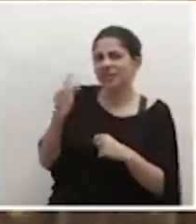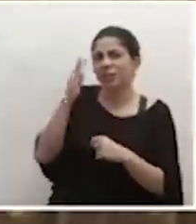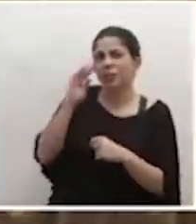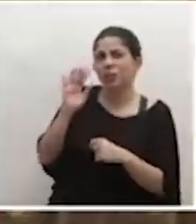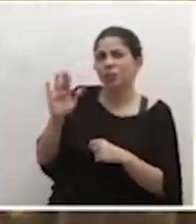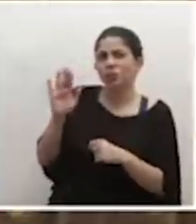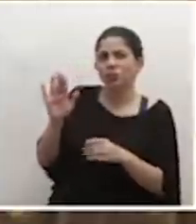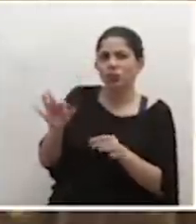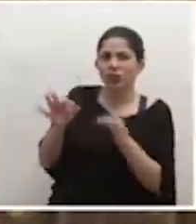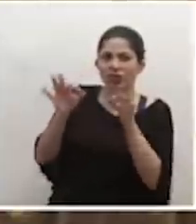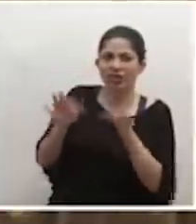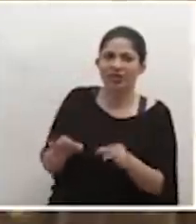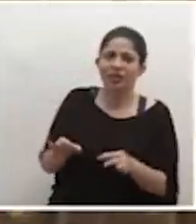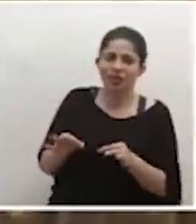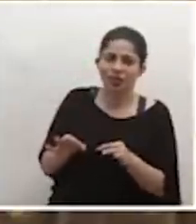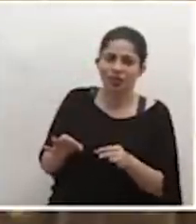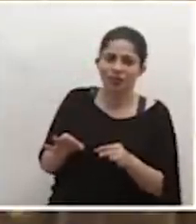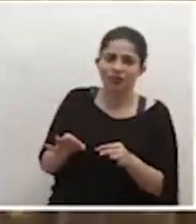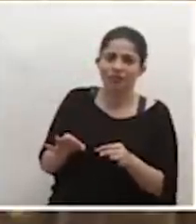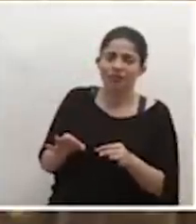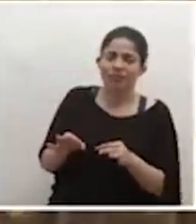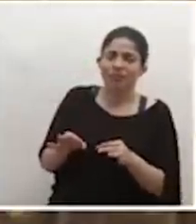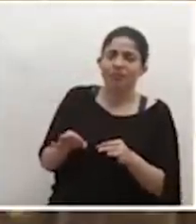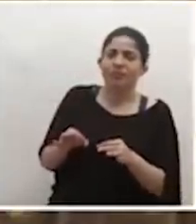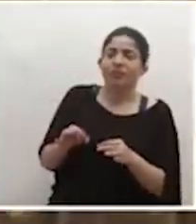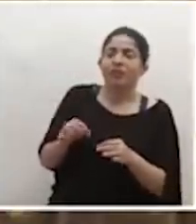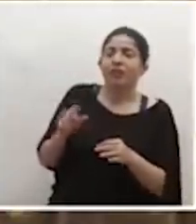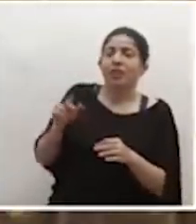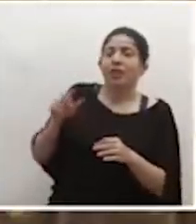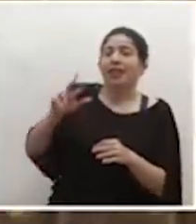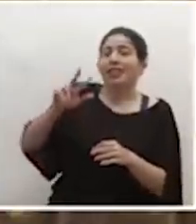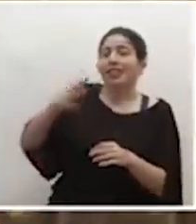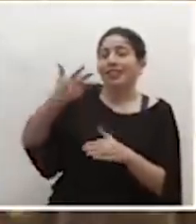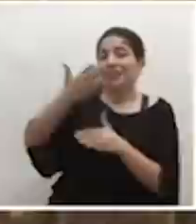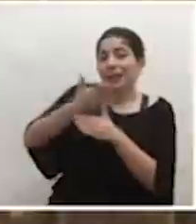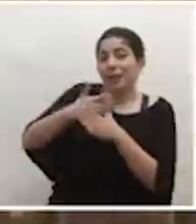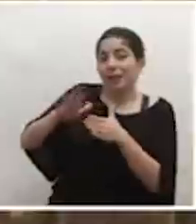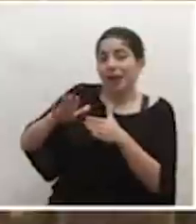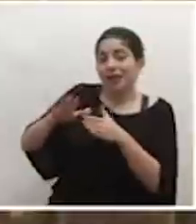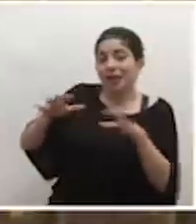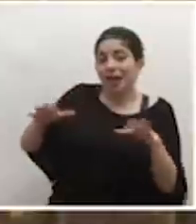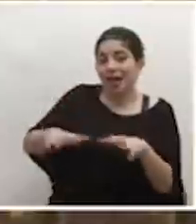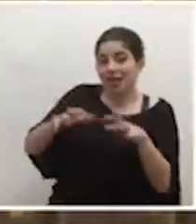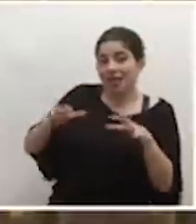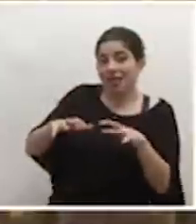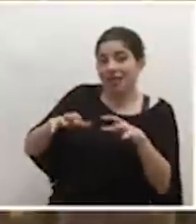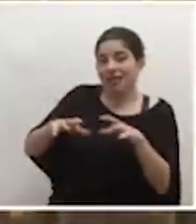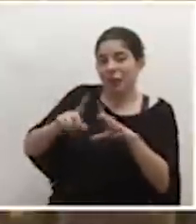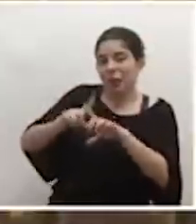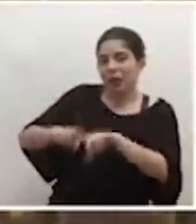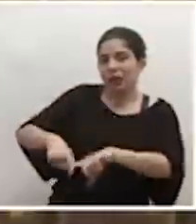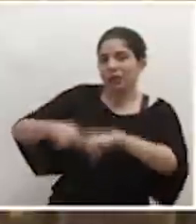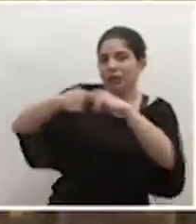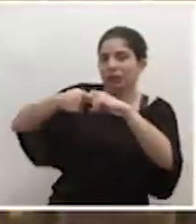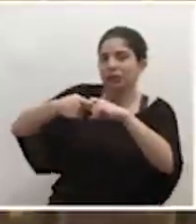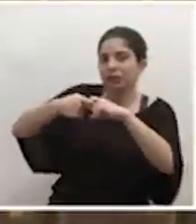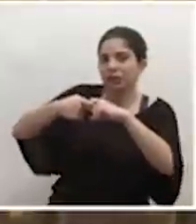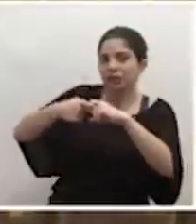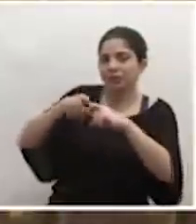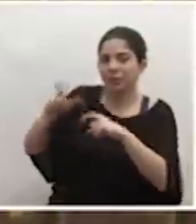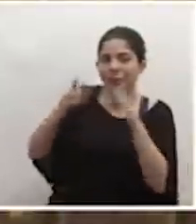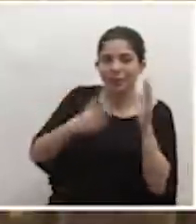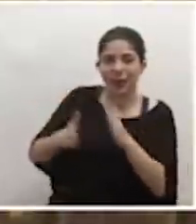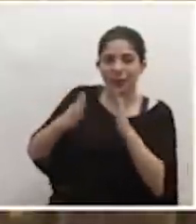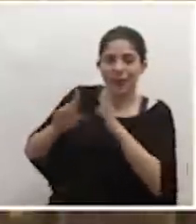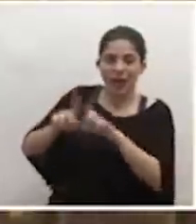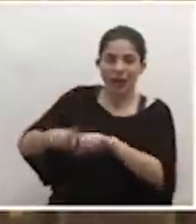que tomaron ustedes de cancelar la tercera fase de reactivación económica conforme a los planes que